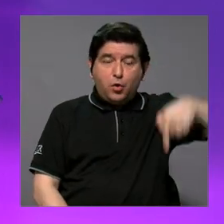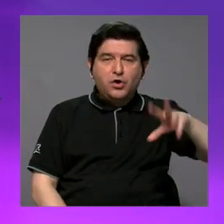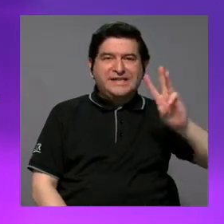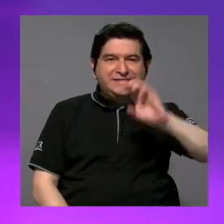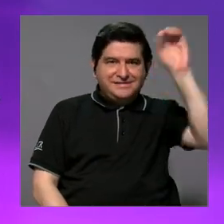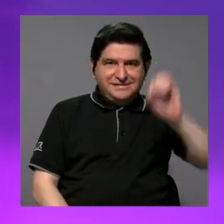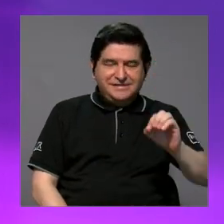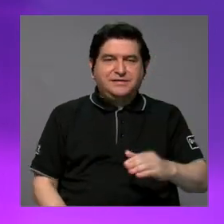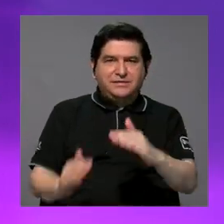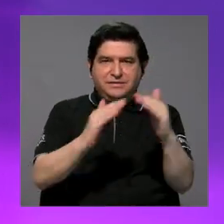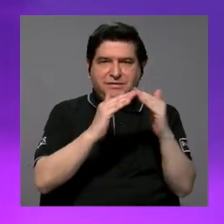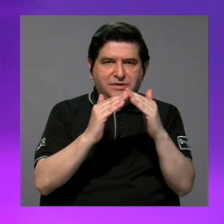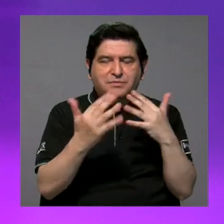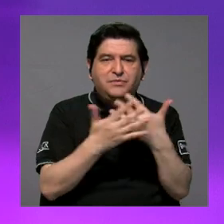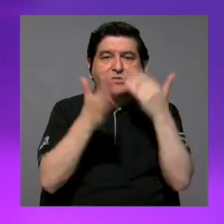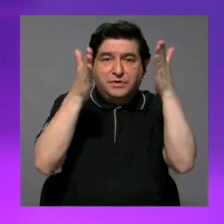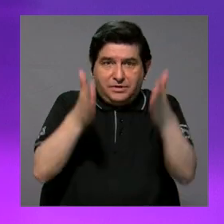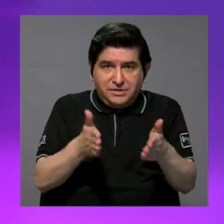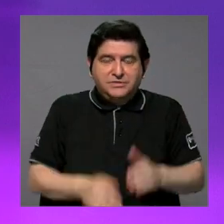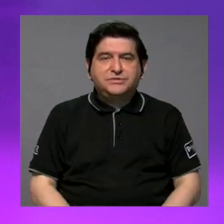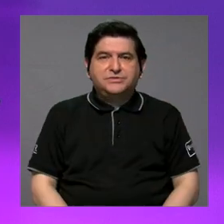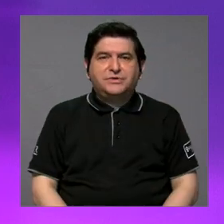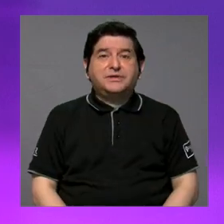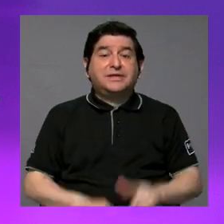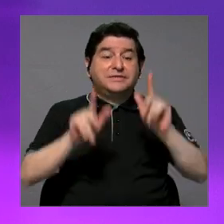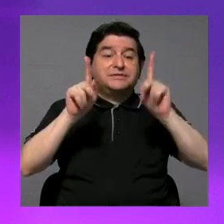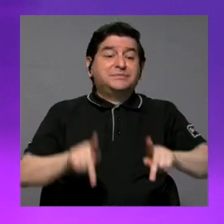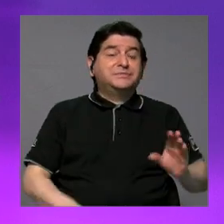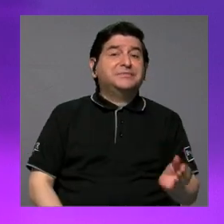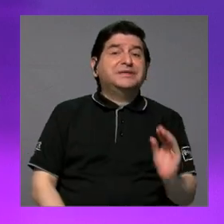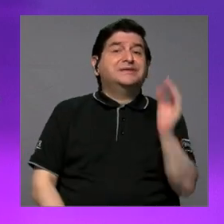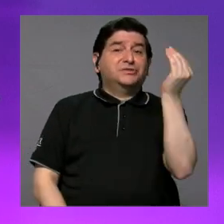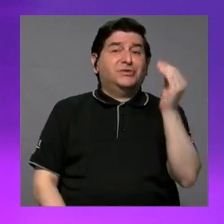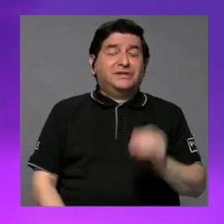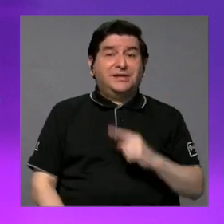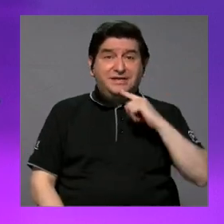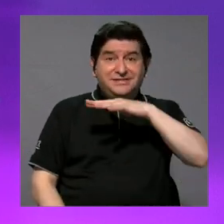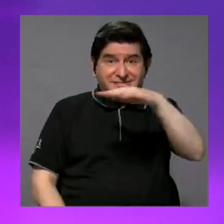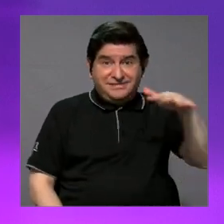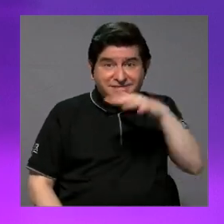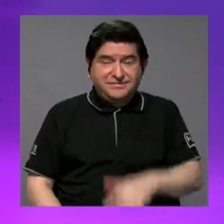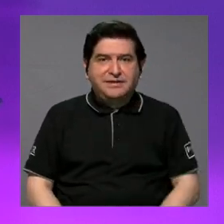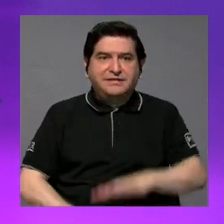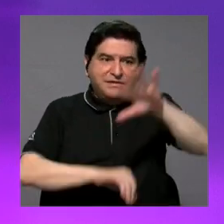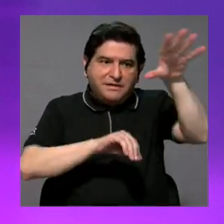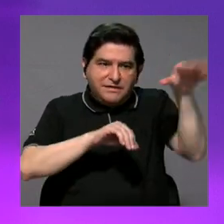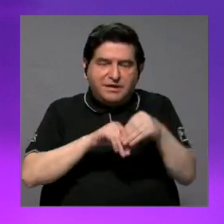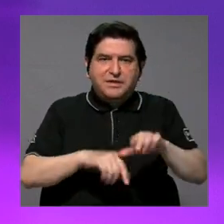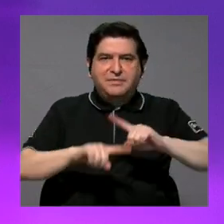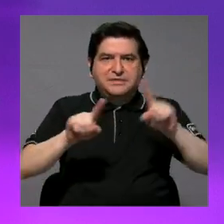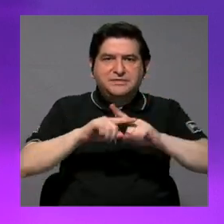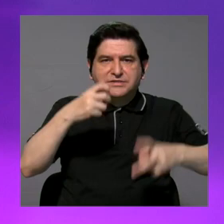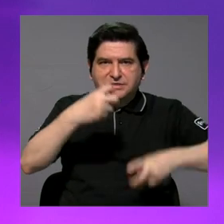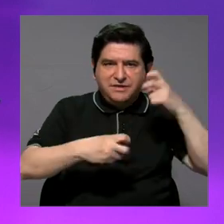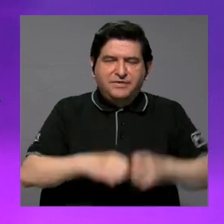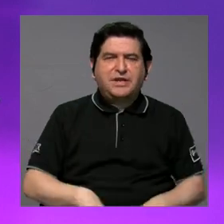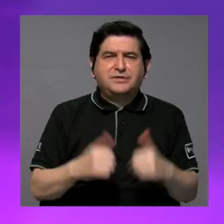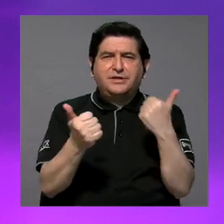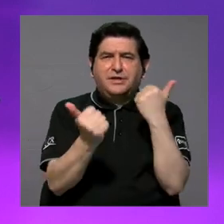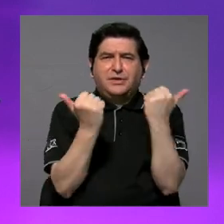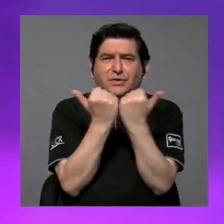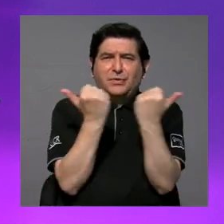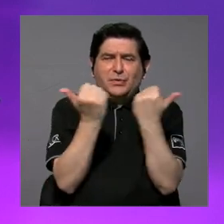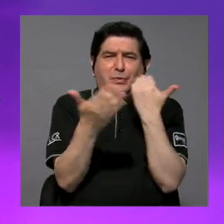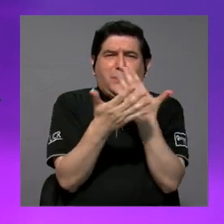60% de la población privada de libertad está conformada por personas jóvenes y esto es una realidad que además tiene otros problemas como el hacinamiento